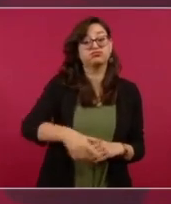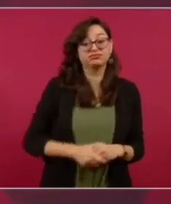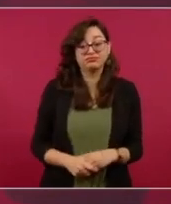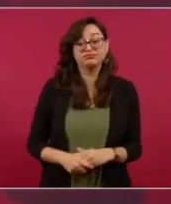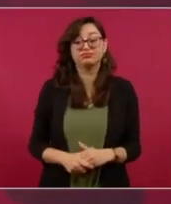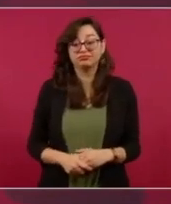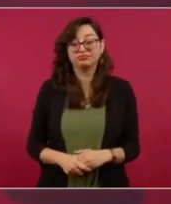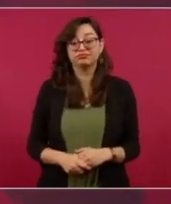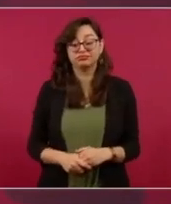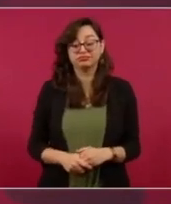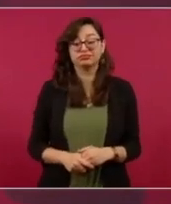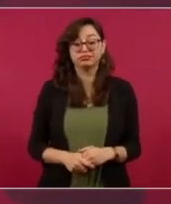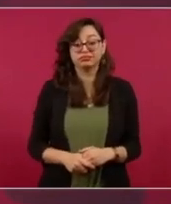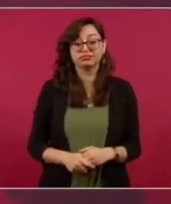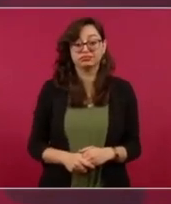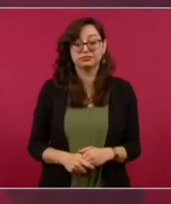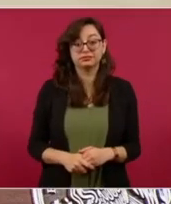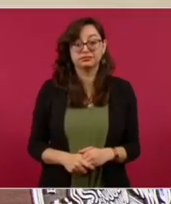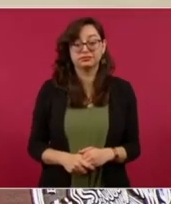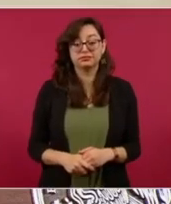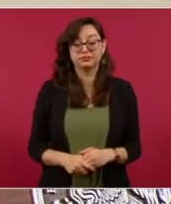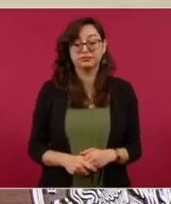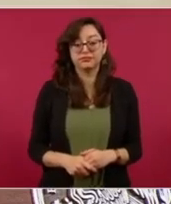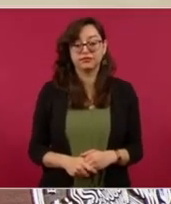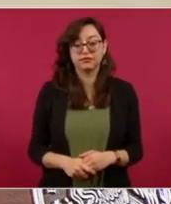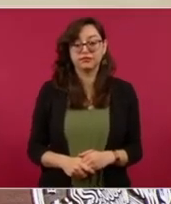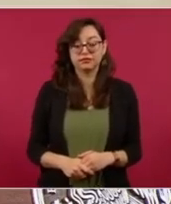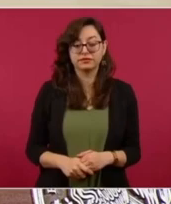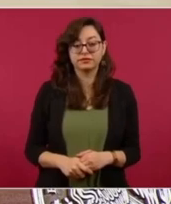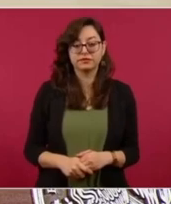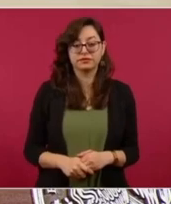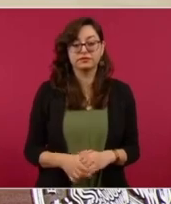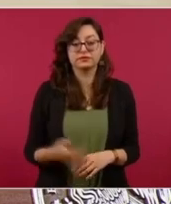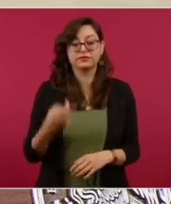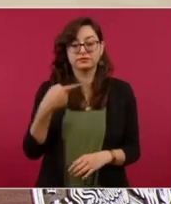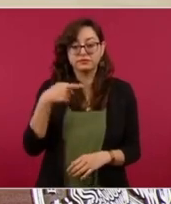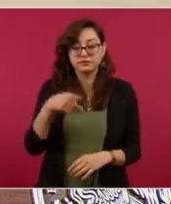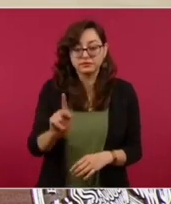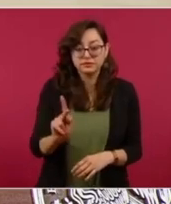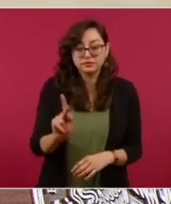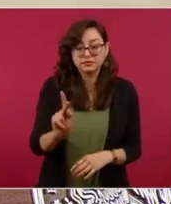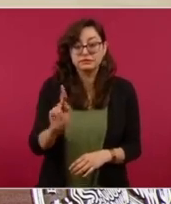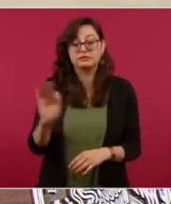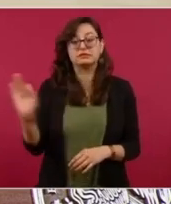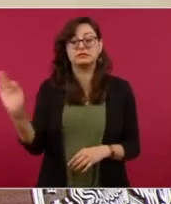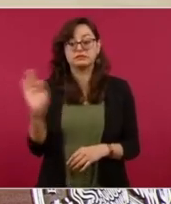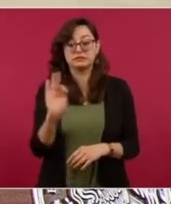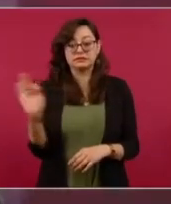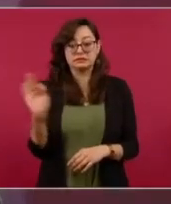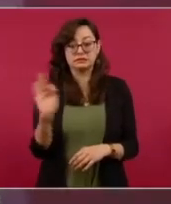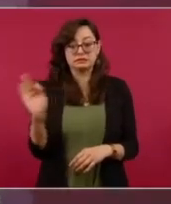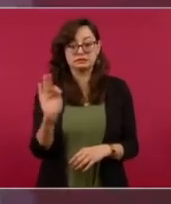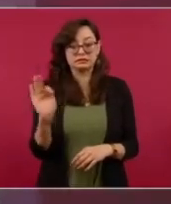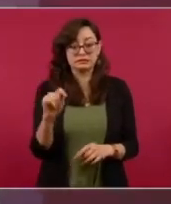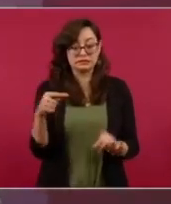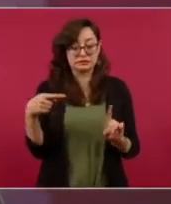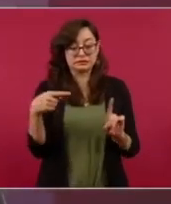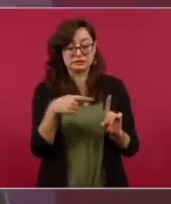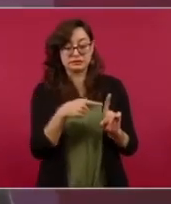es probable que si puede